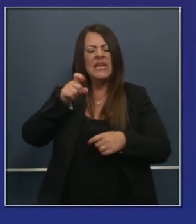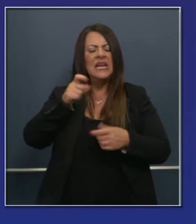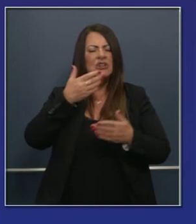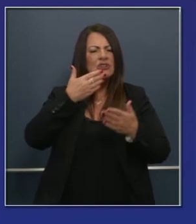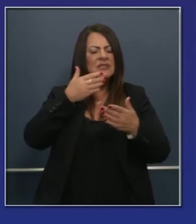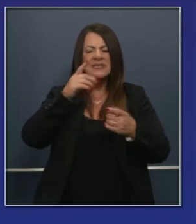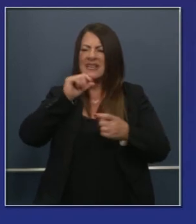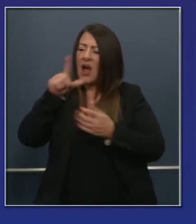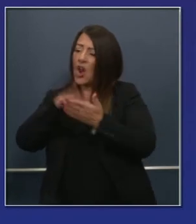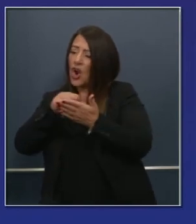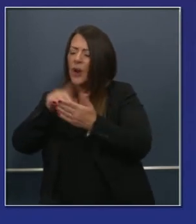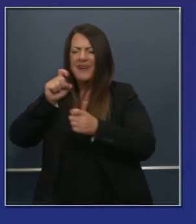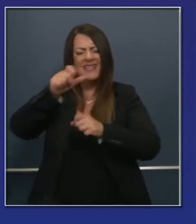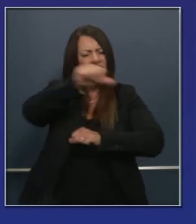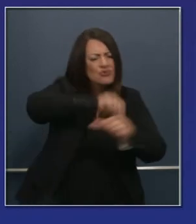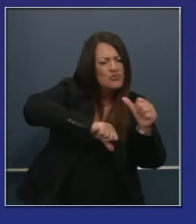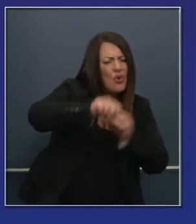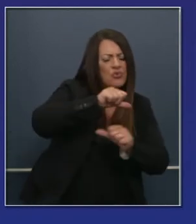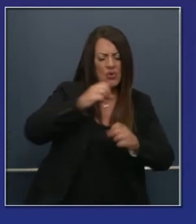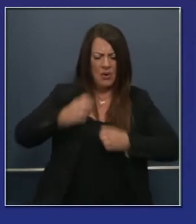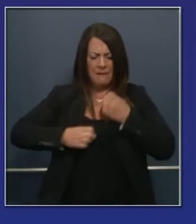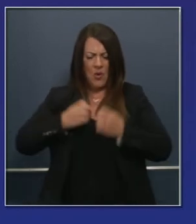social y personal de los estudiantes.